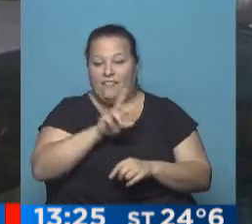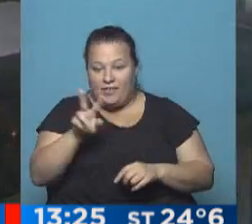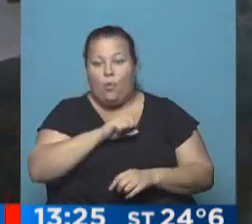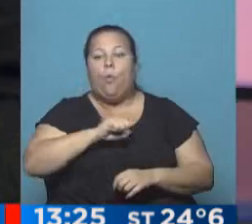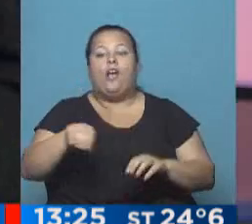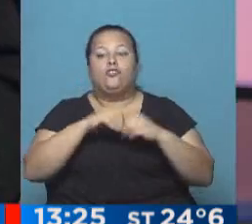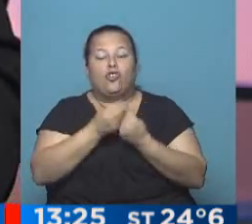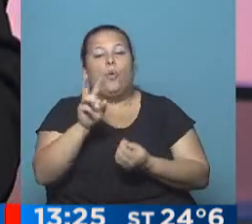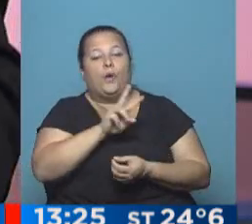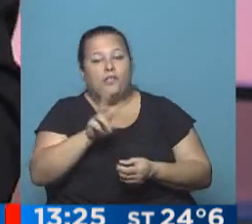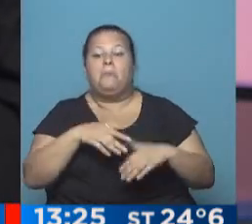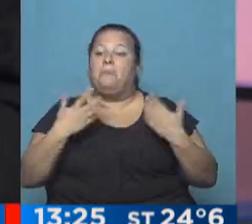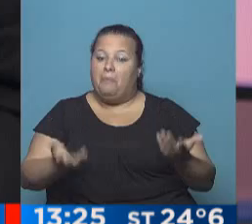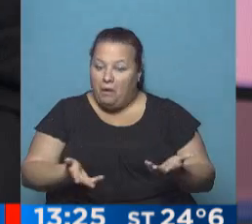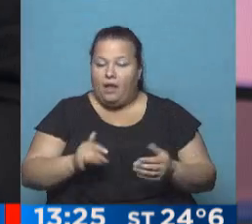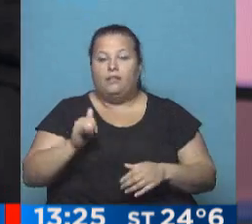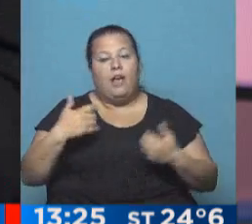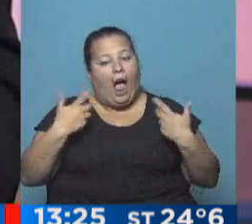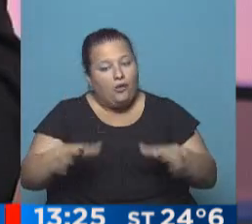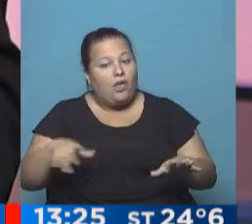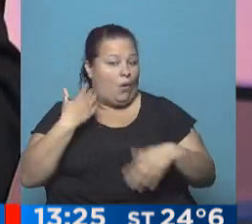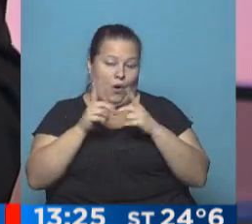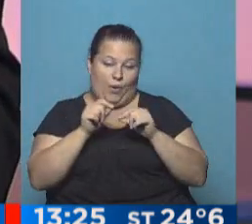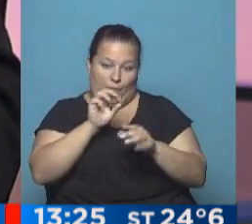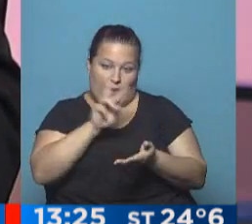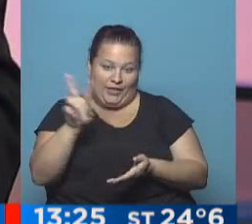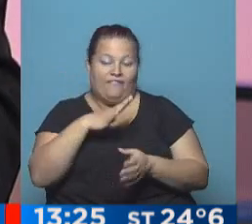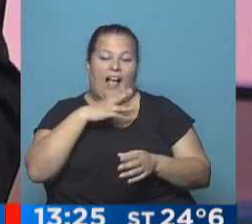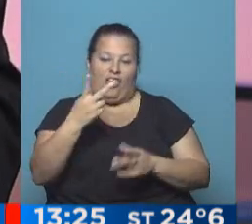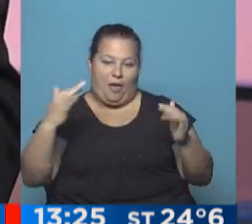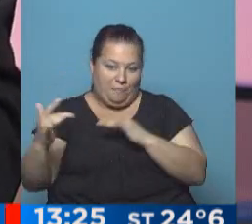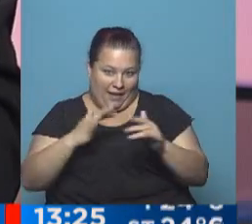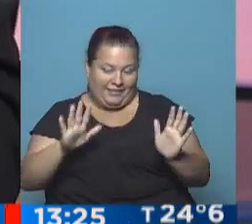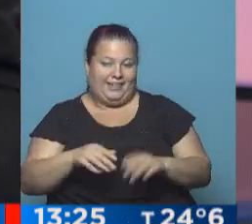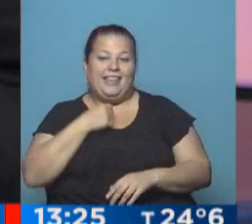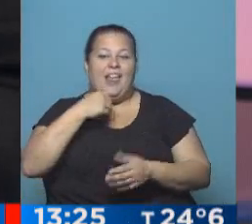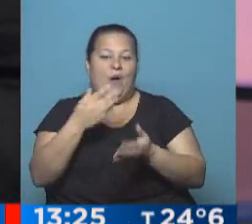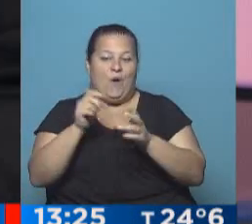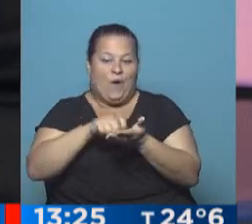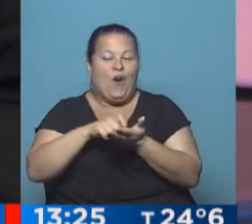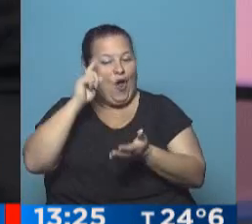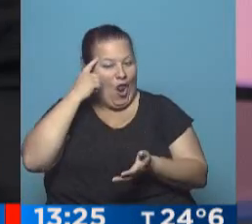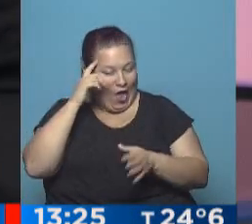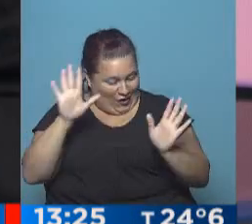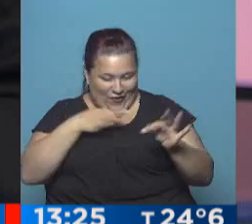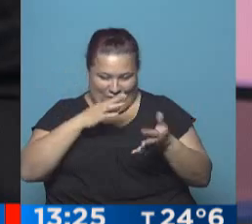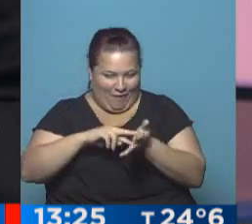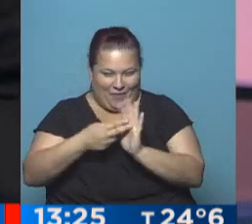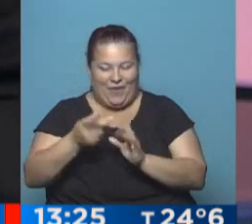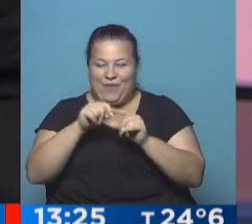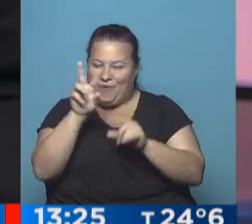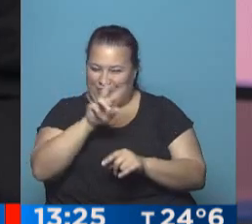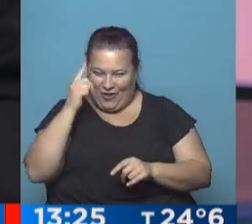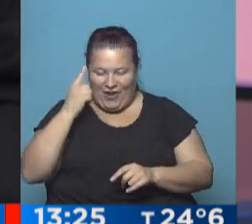¿cuántos goles? 22. Mirá vos, ahora, coincidencia, faltan dos partidos y si quieres jugar al loco, vaya a jugar, no hay ningún problema. Vamos